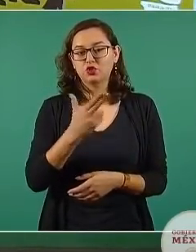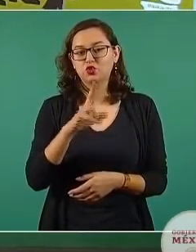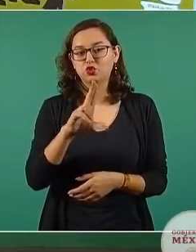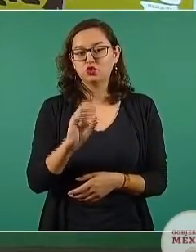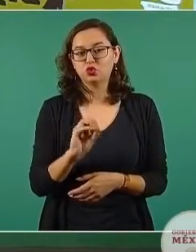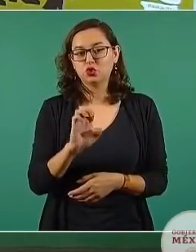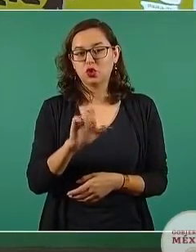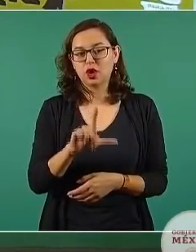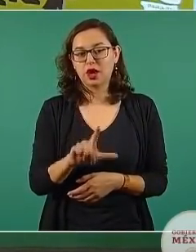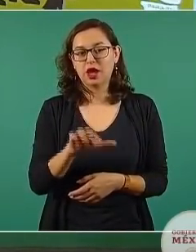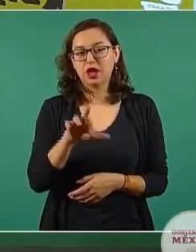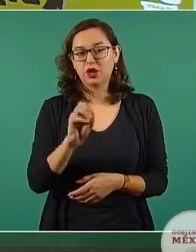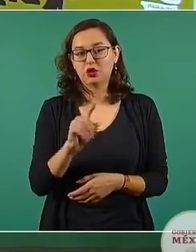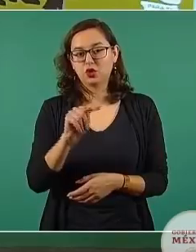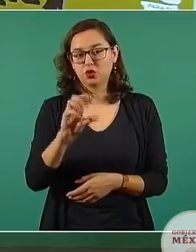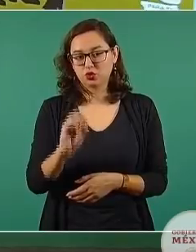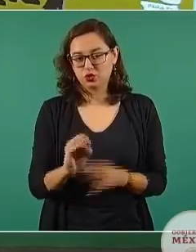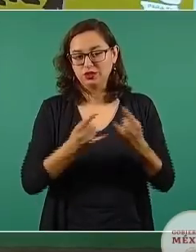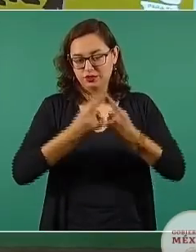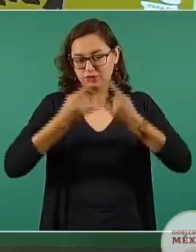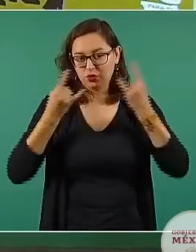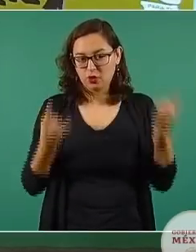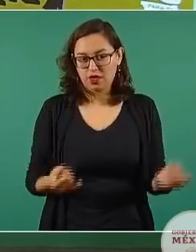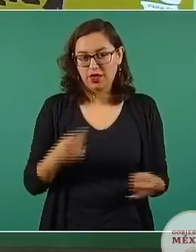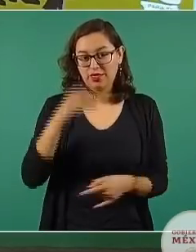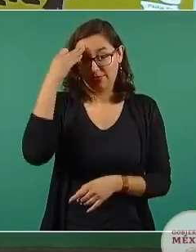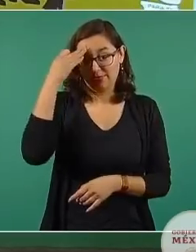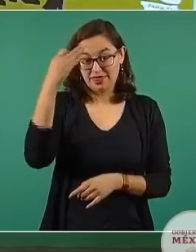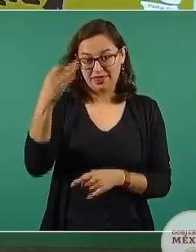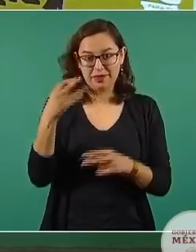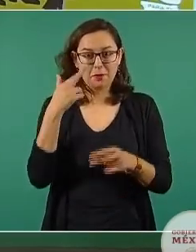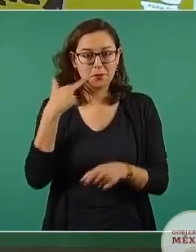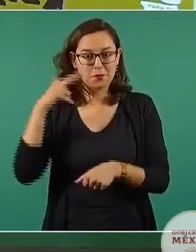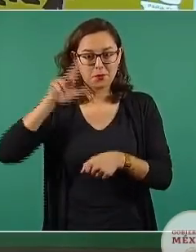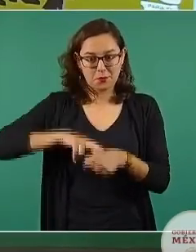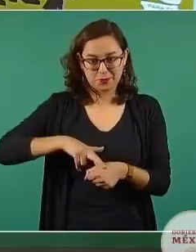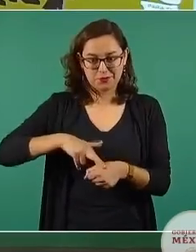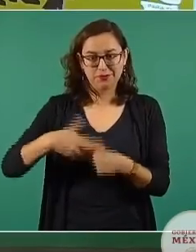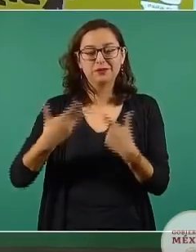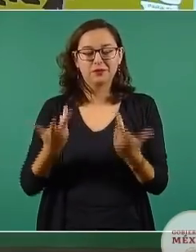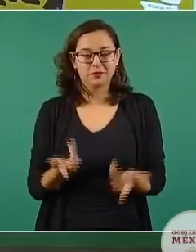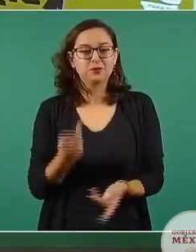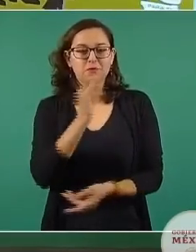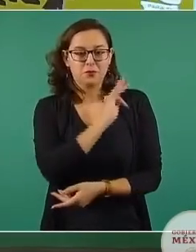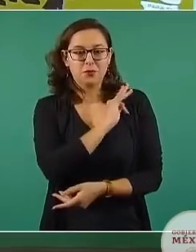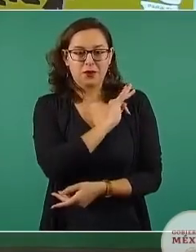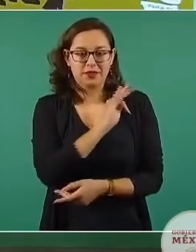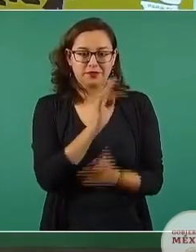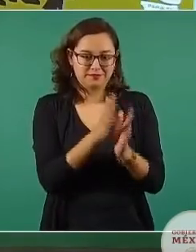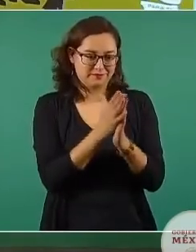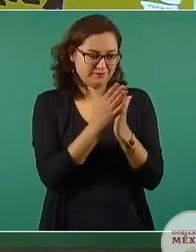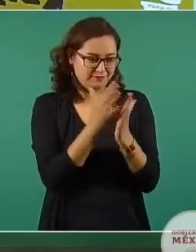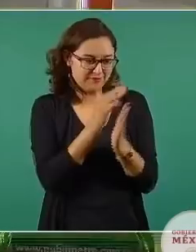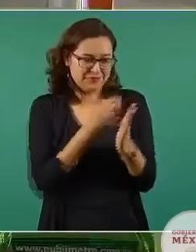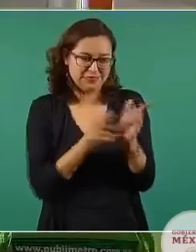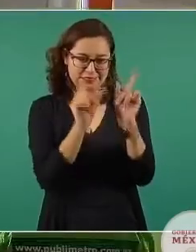demás, tiempo de ladrones, que está escrito como obra teatral, pero que se lee como pequeña novela.